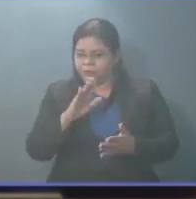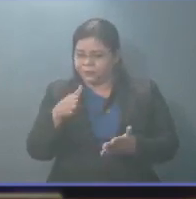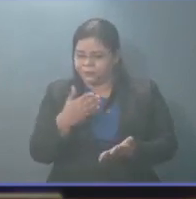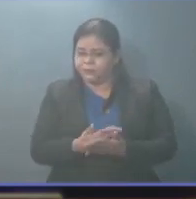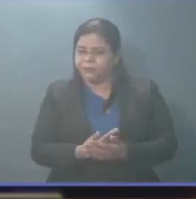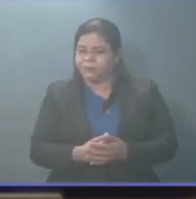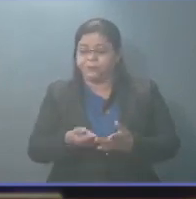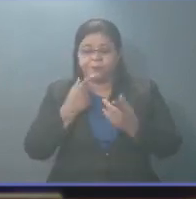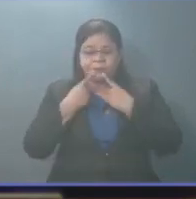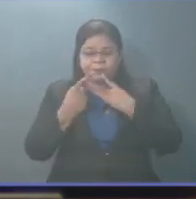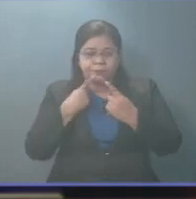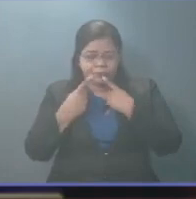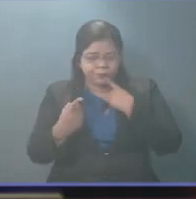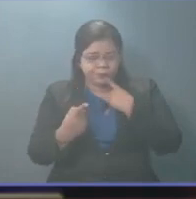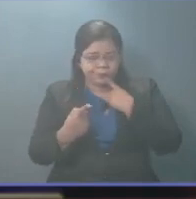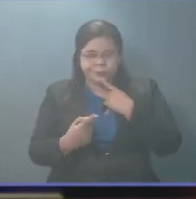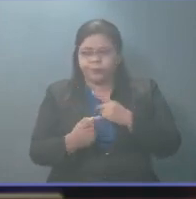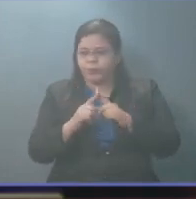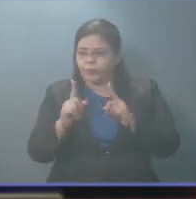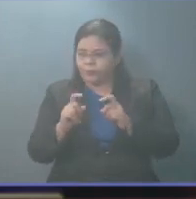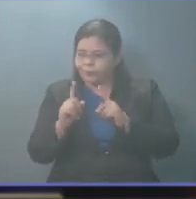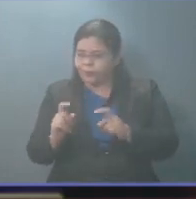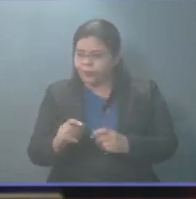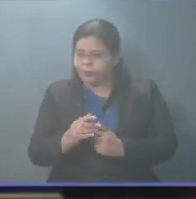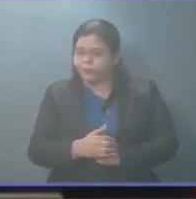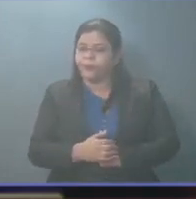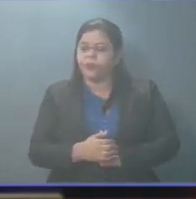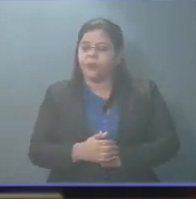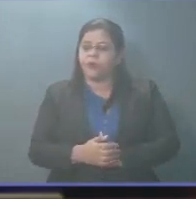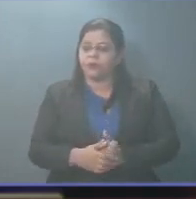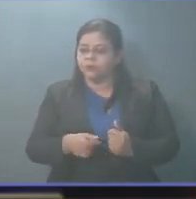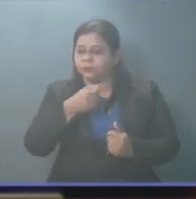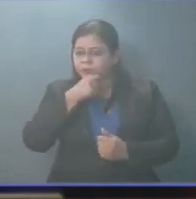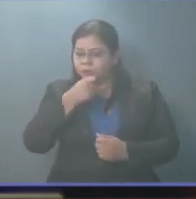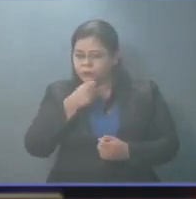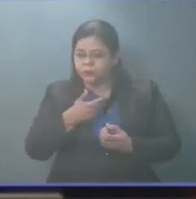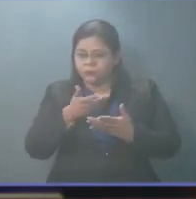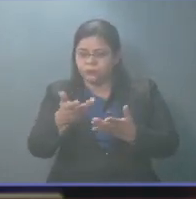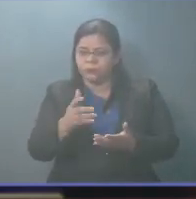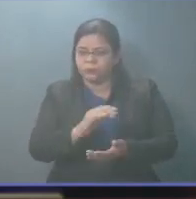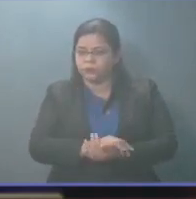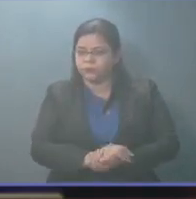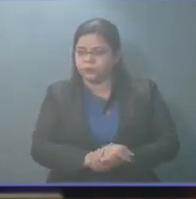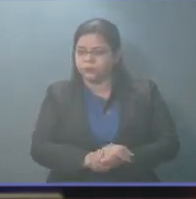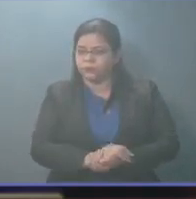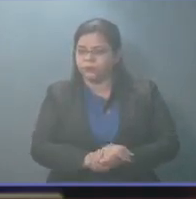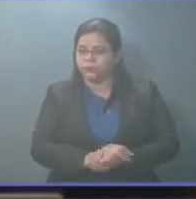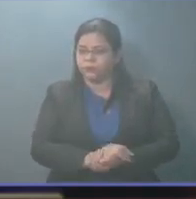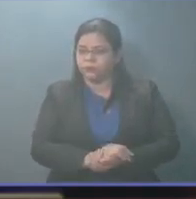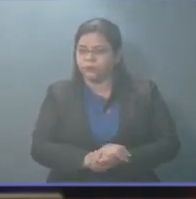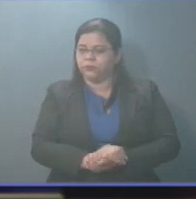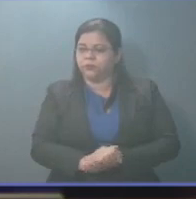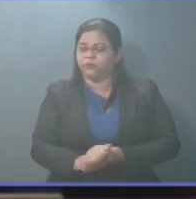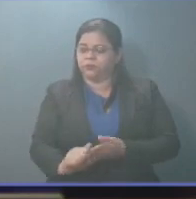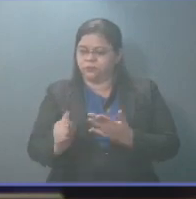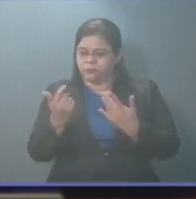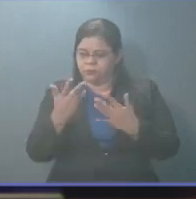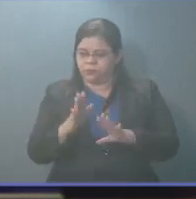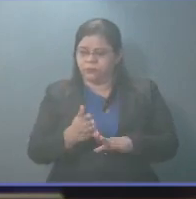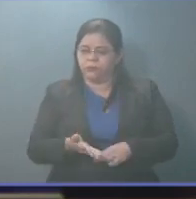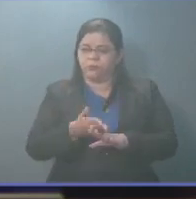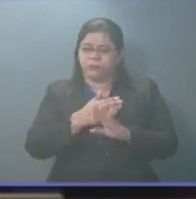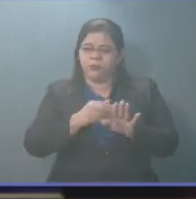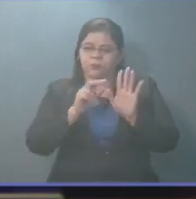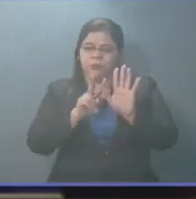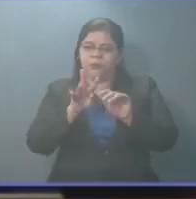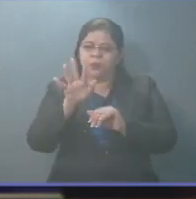que entrevistó, que preguntó, que rindió un informe, que fueron 75